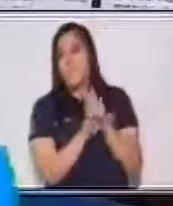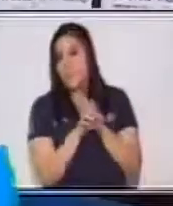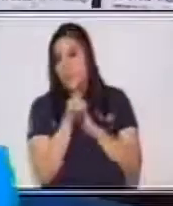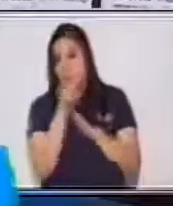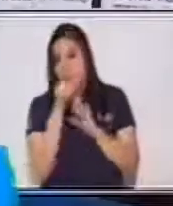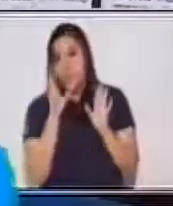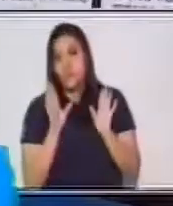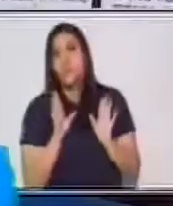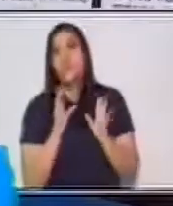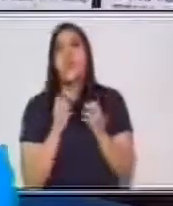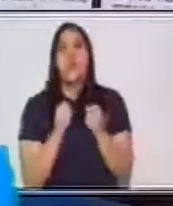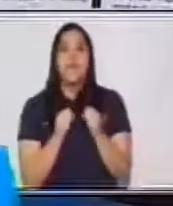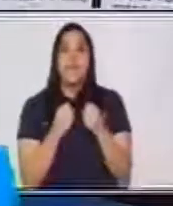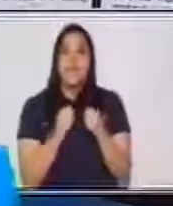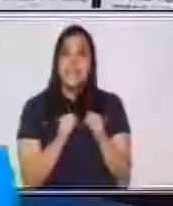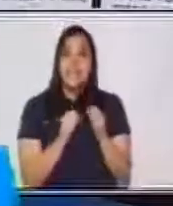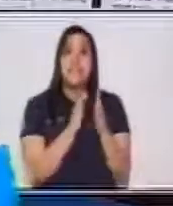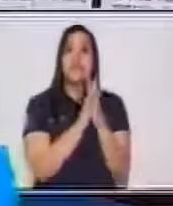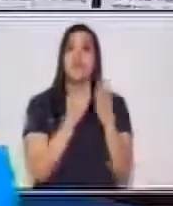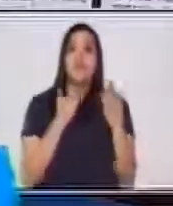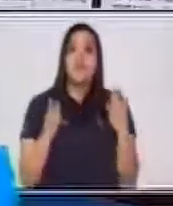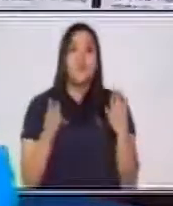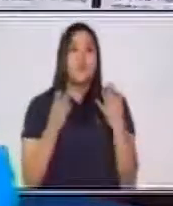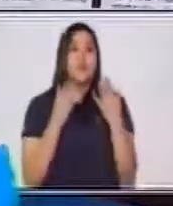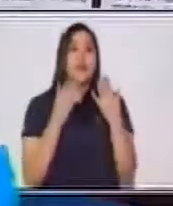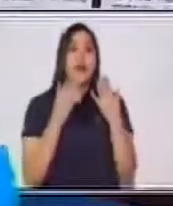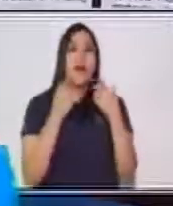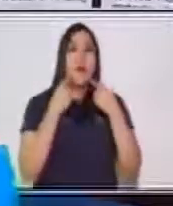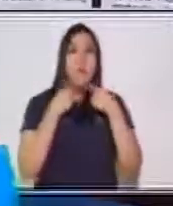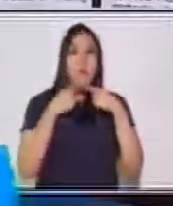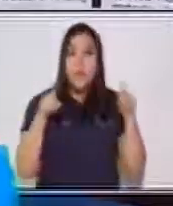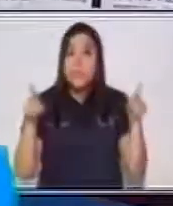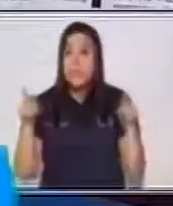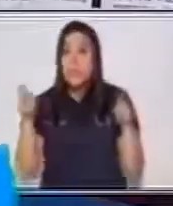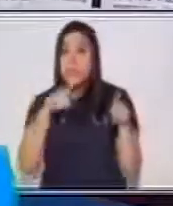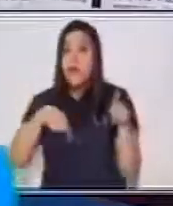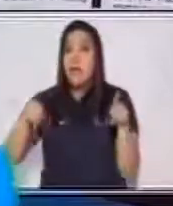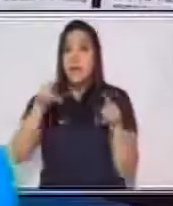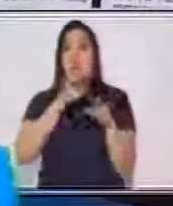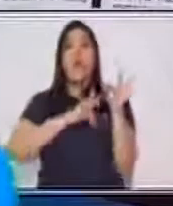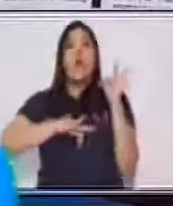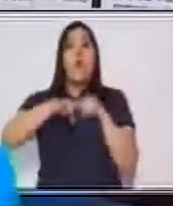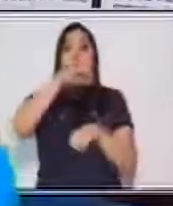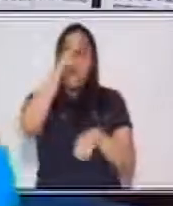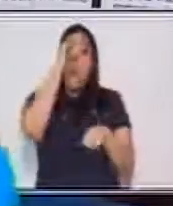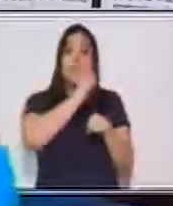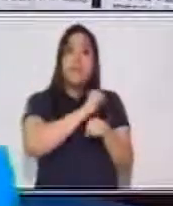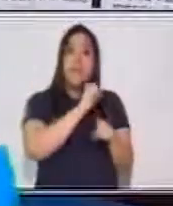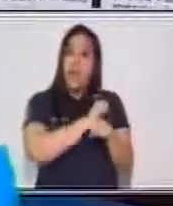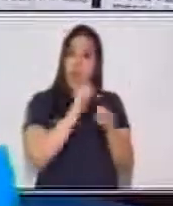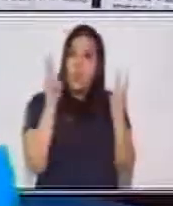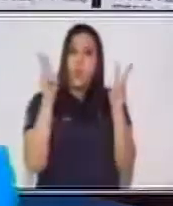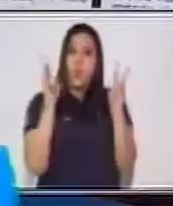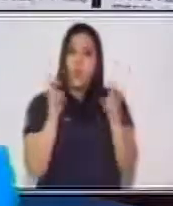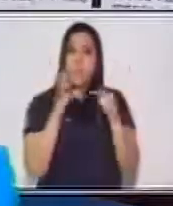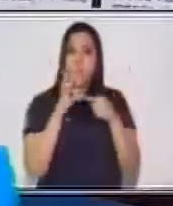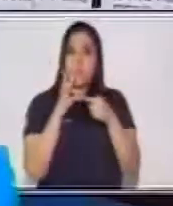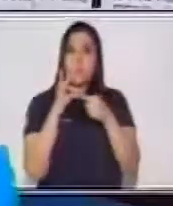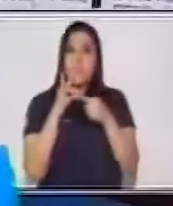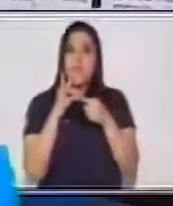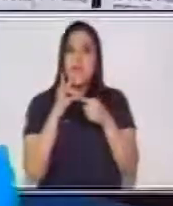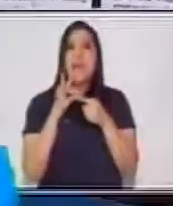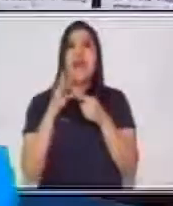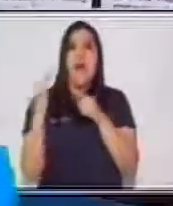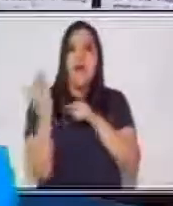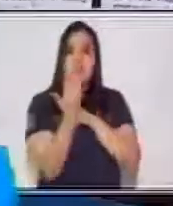trifoliar de una publicidad o estás trabajando sobre algún tema, en la portada puedes